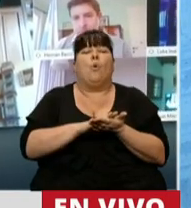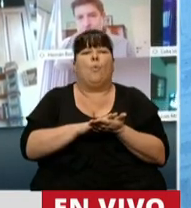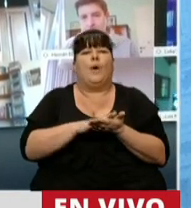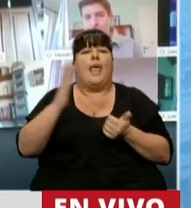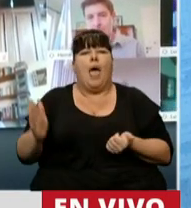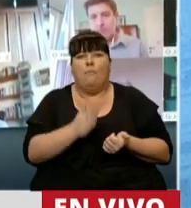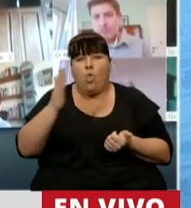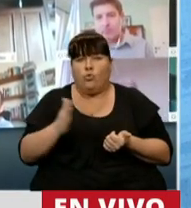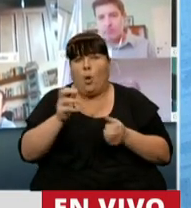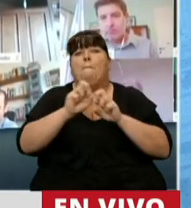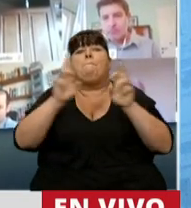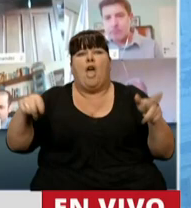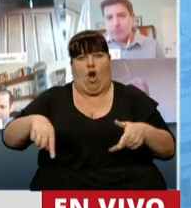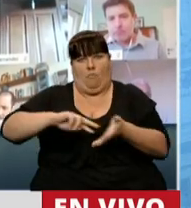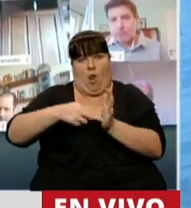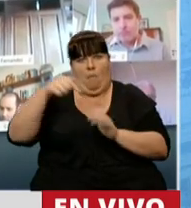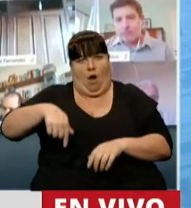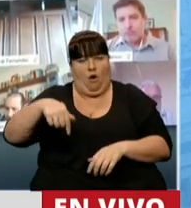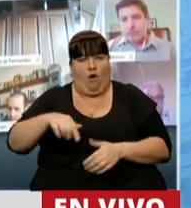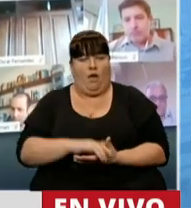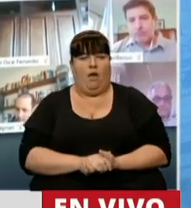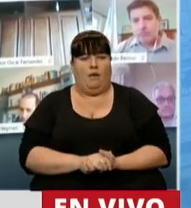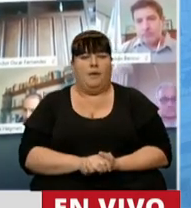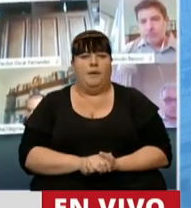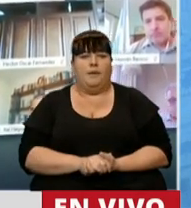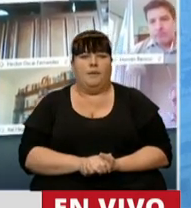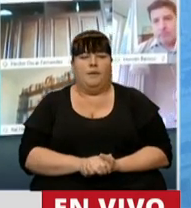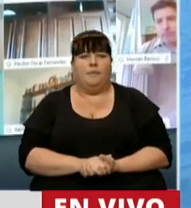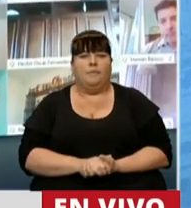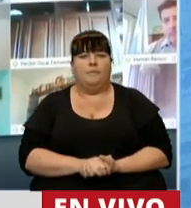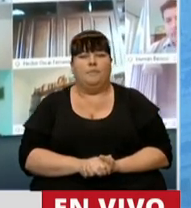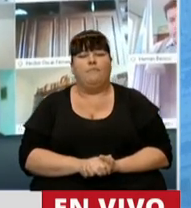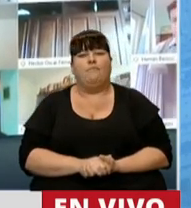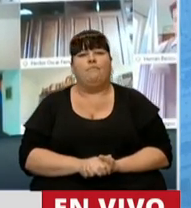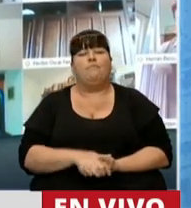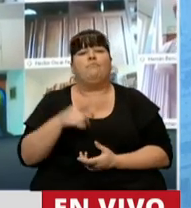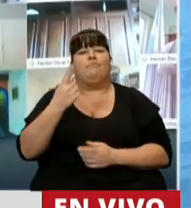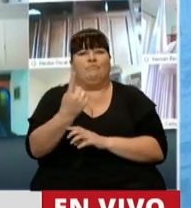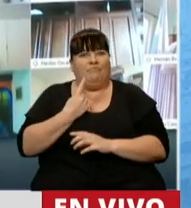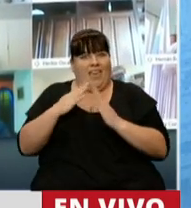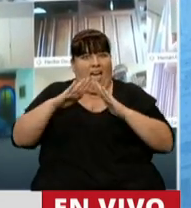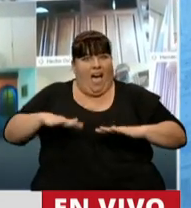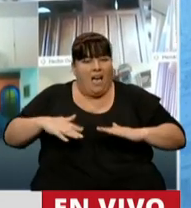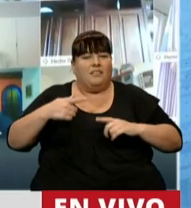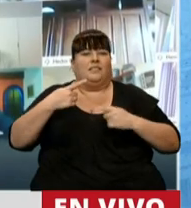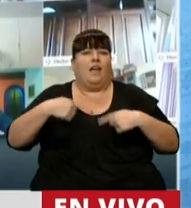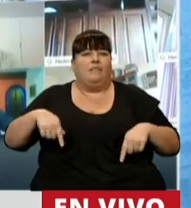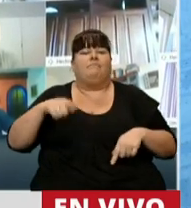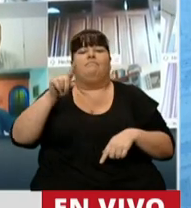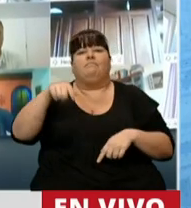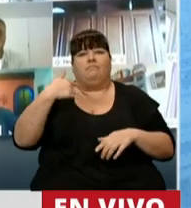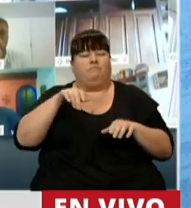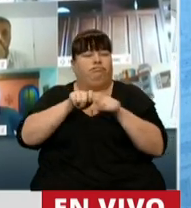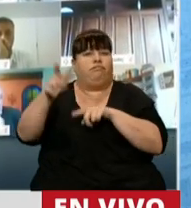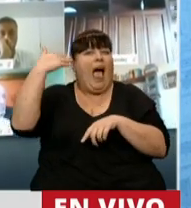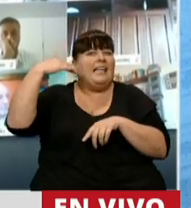productivo que profundizó esta crisis que estamos viviendo. Las medidas de aislamiento lograron contener